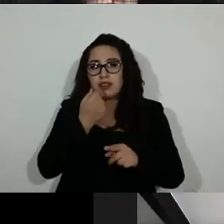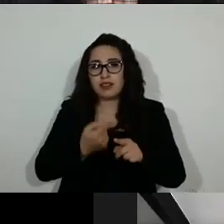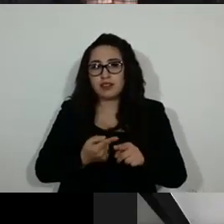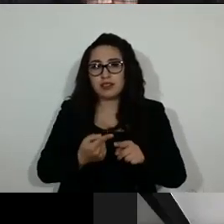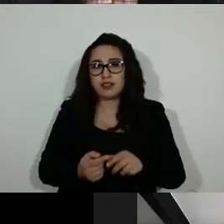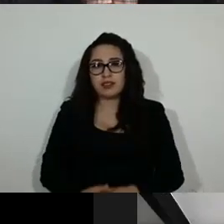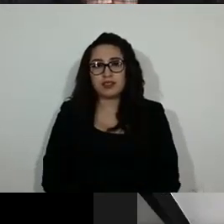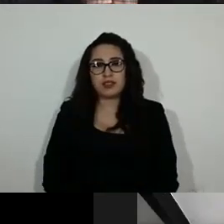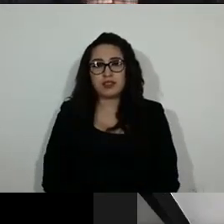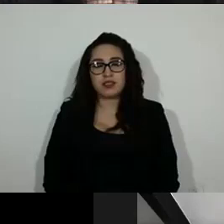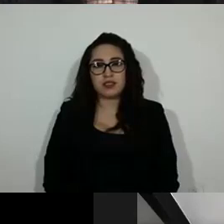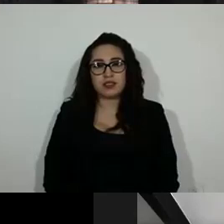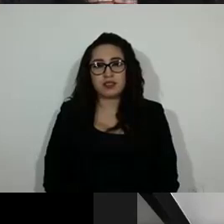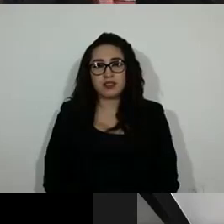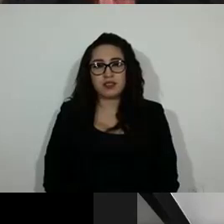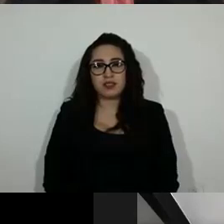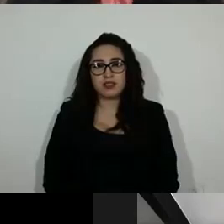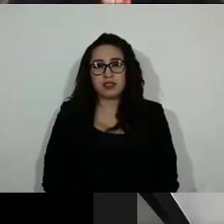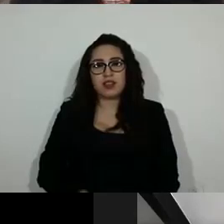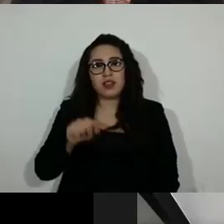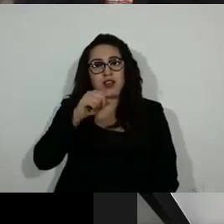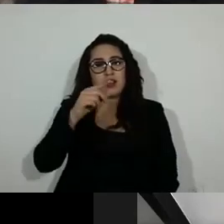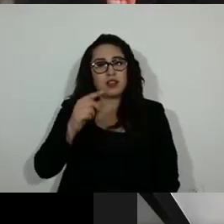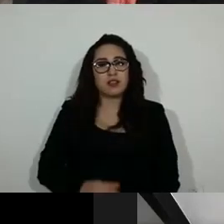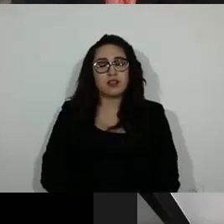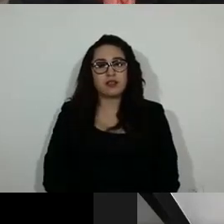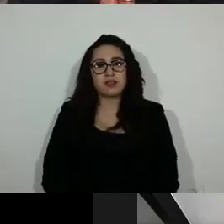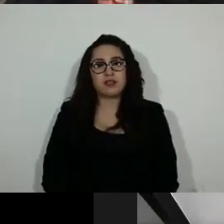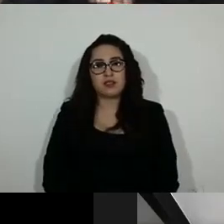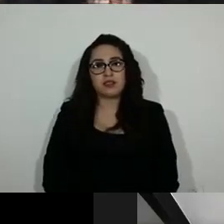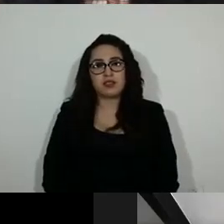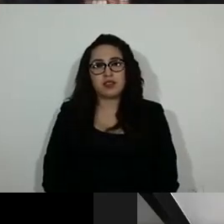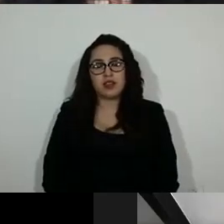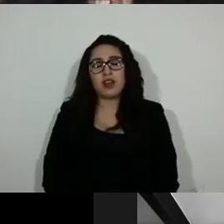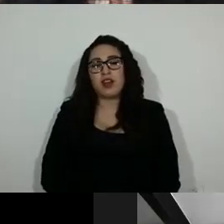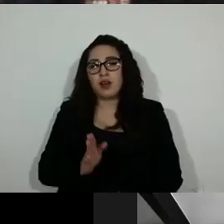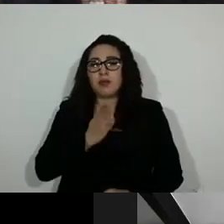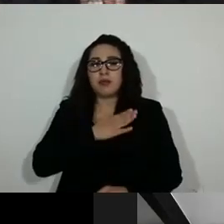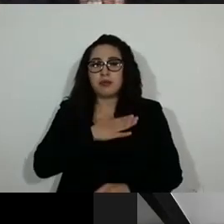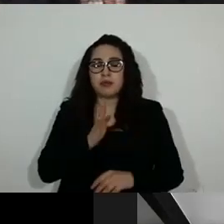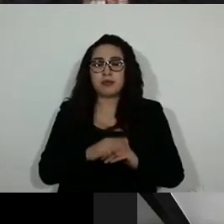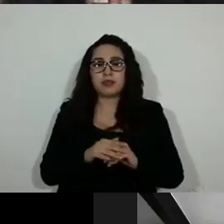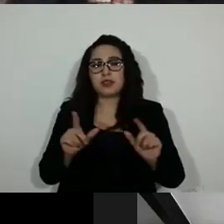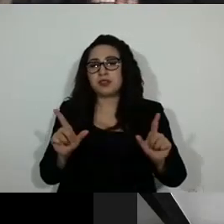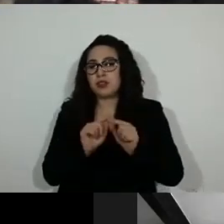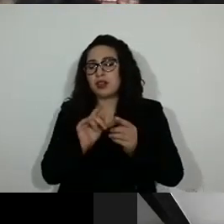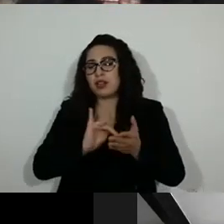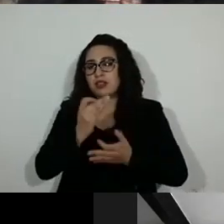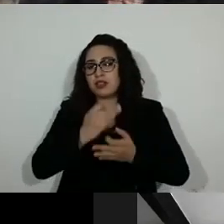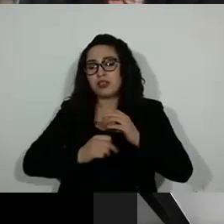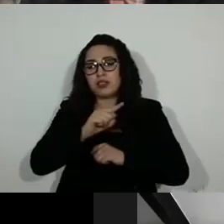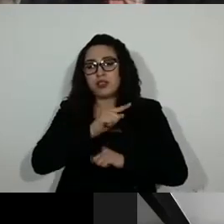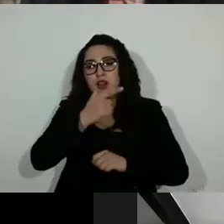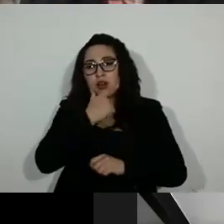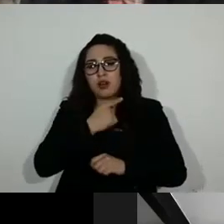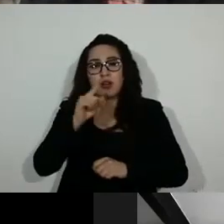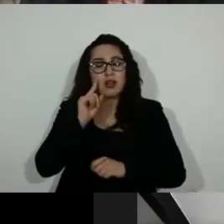Había pedido la palabra al diputado Mónica. Bueno, agradezco mucho su puntual asistencia de todas y todos.